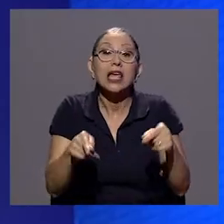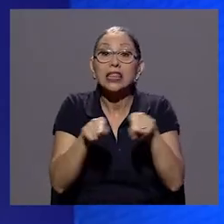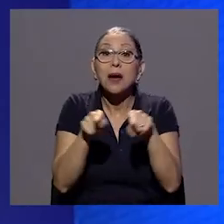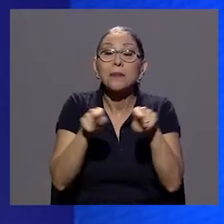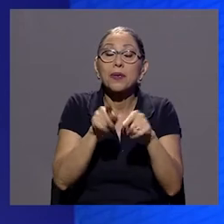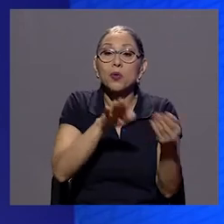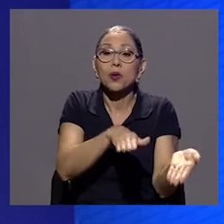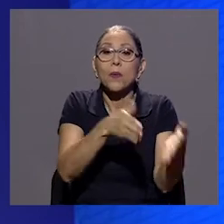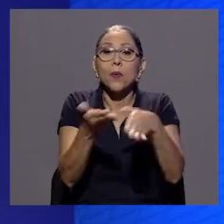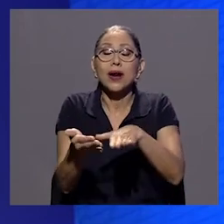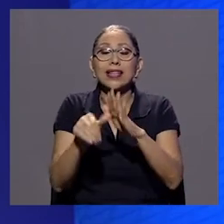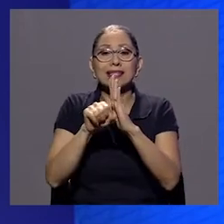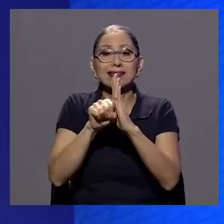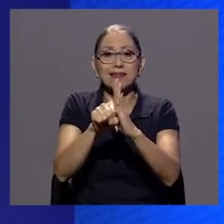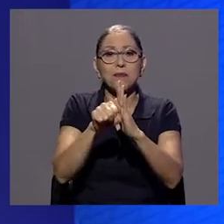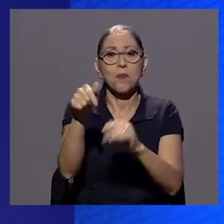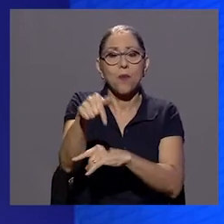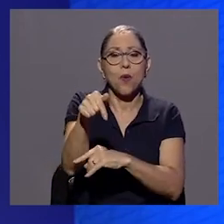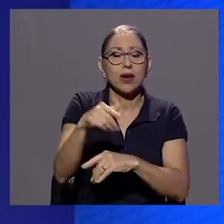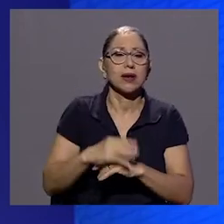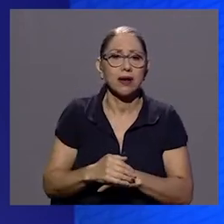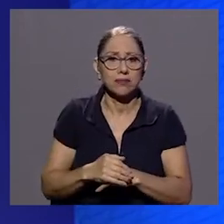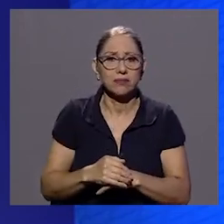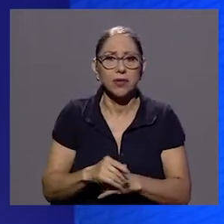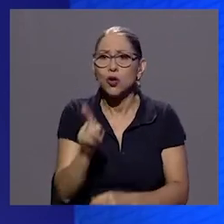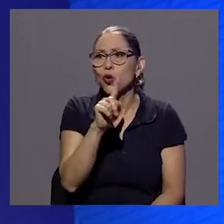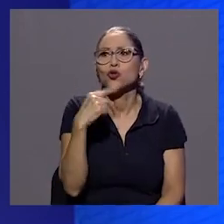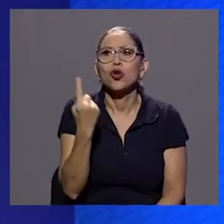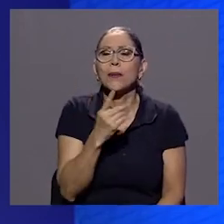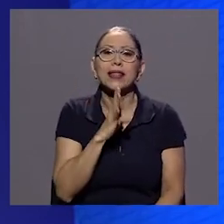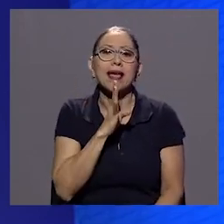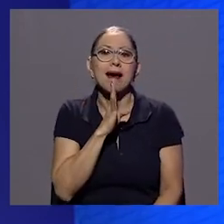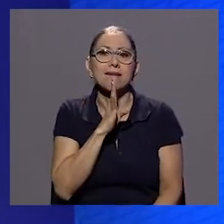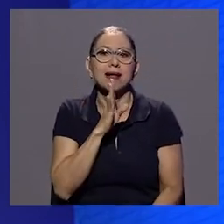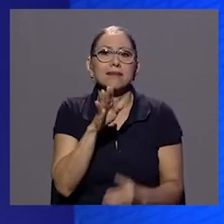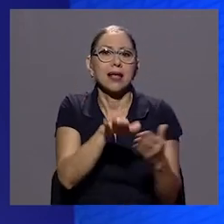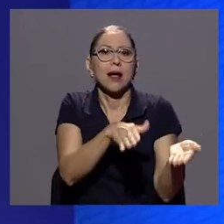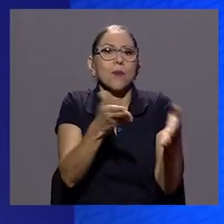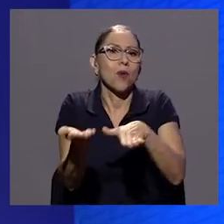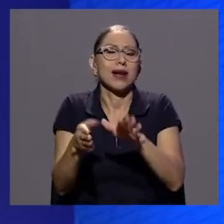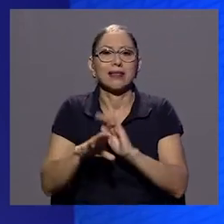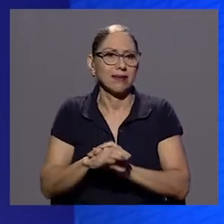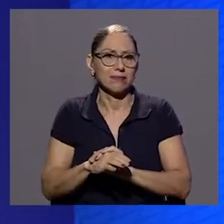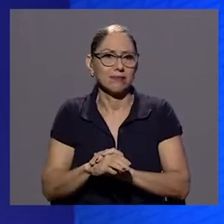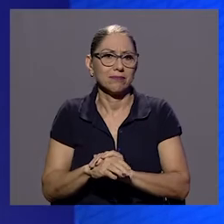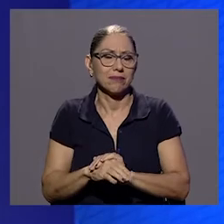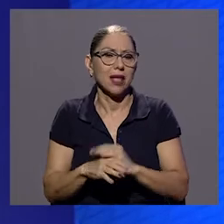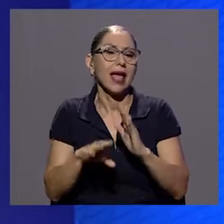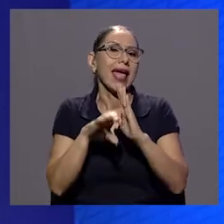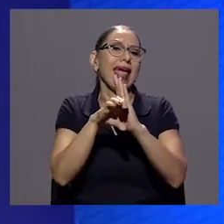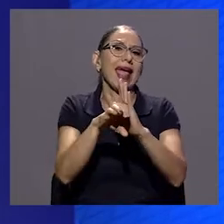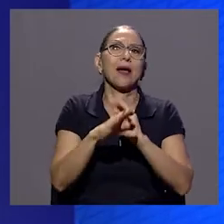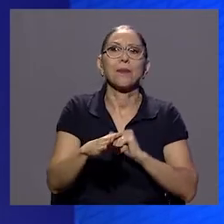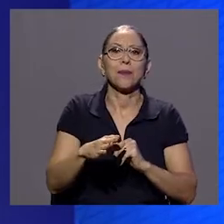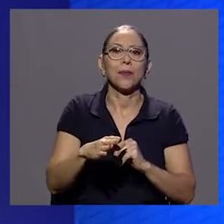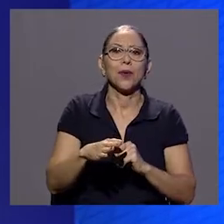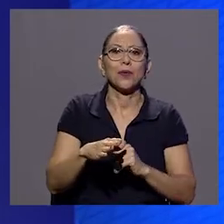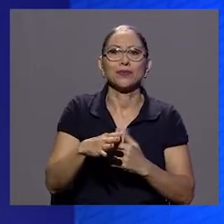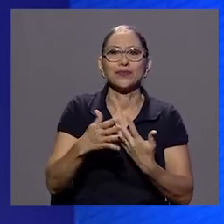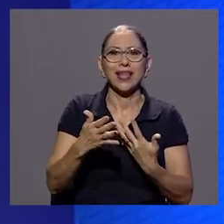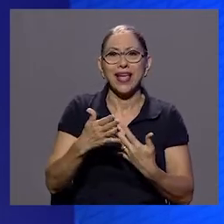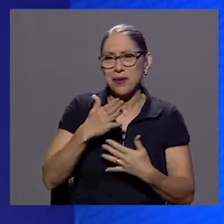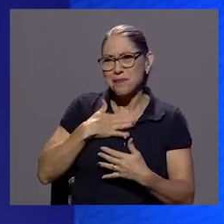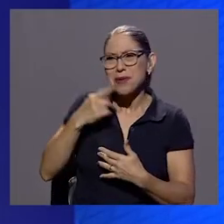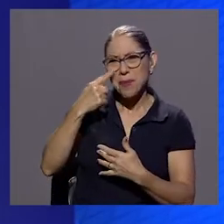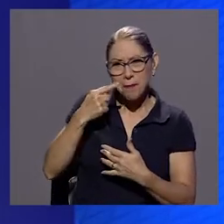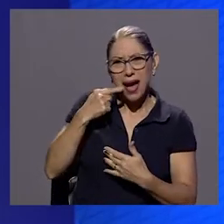simbólica ¿verdad? no habla solamente como de la muerte en sí por ejemplo en relación a mi papá que estuve en este